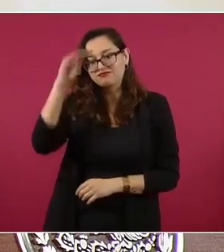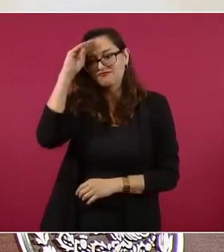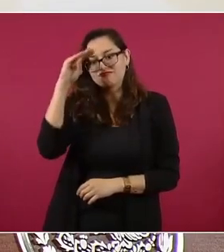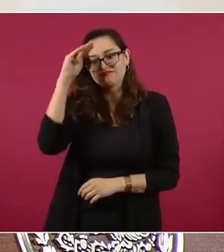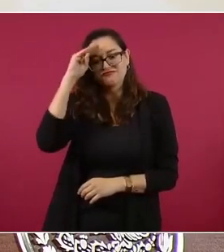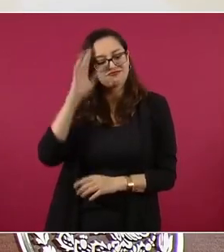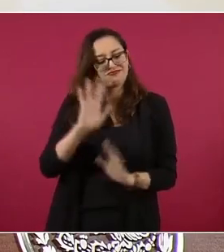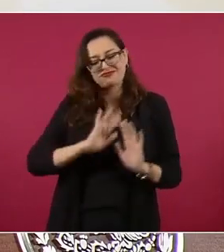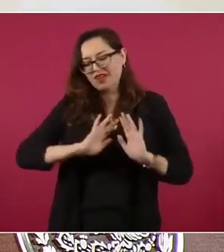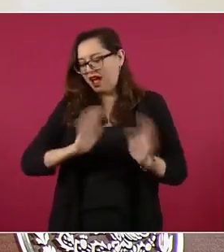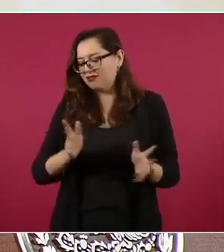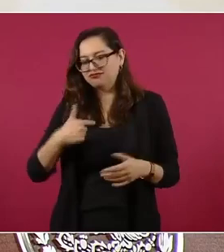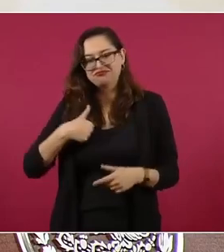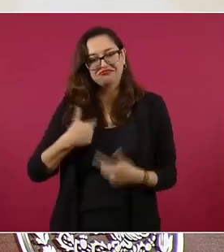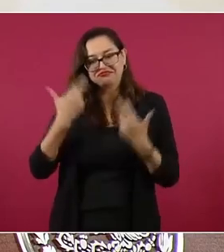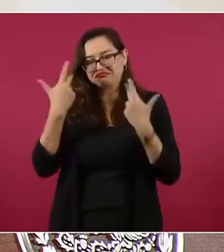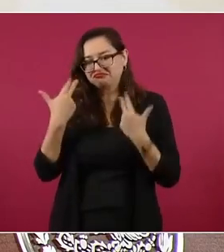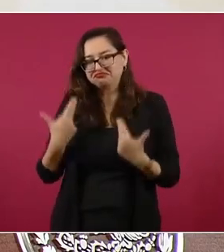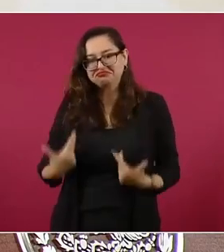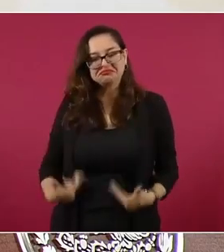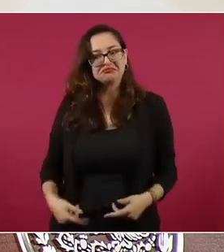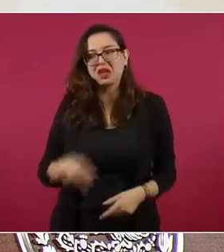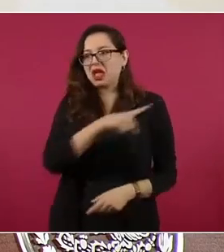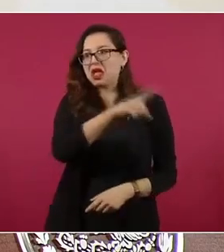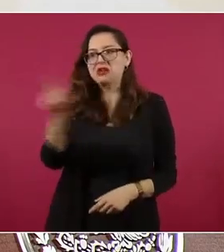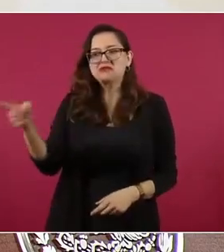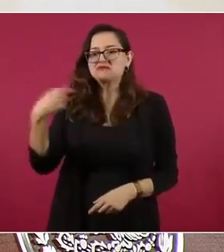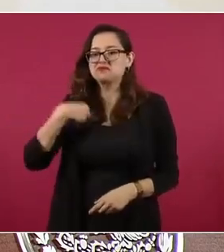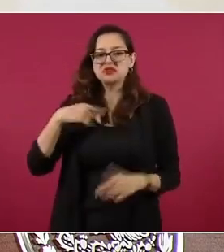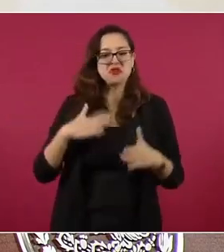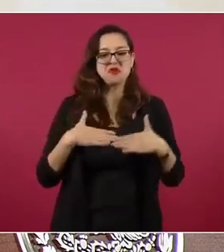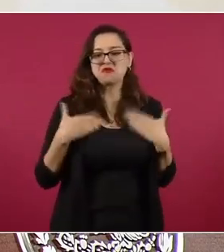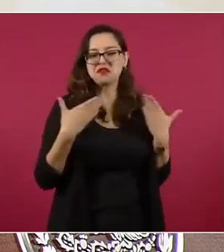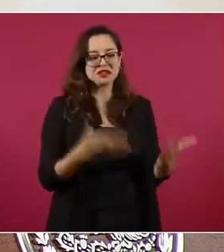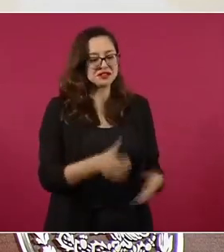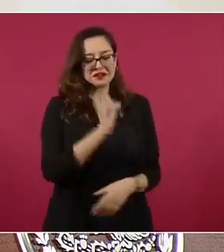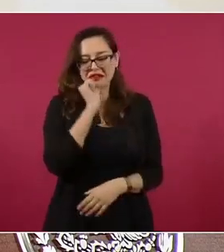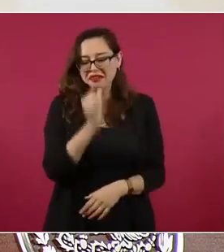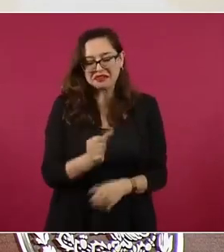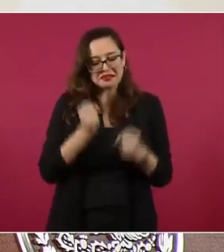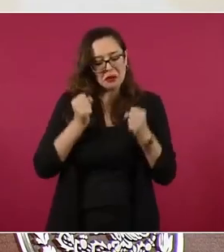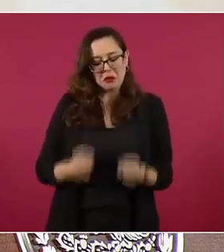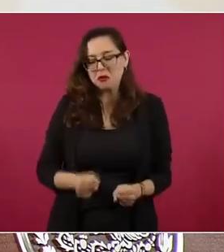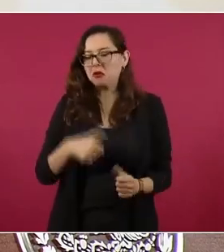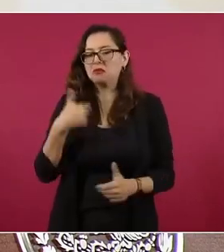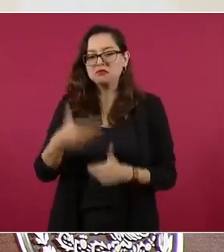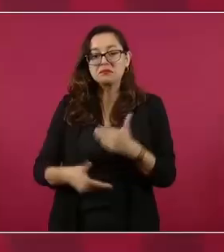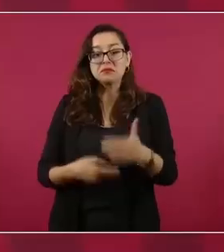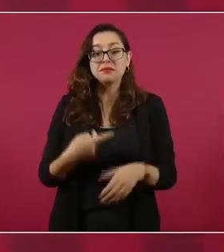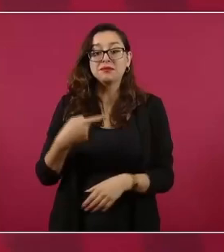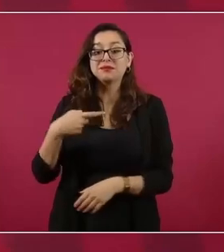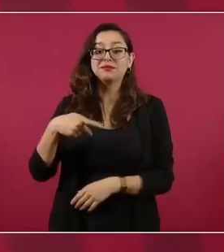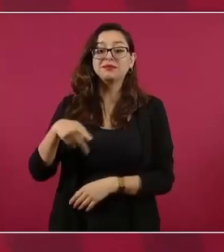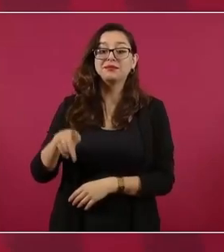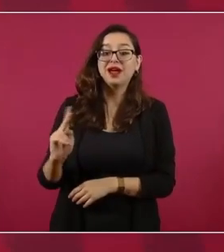todo se fue aclarando poco a poco, porque